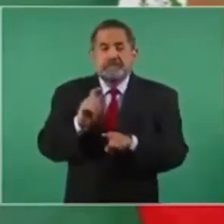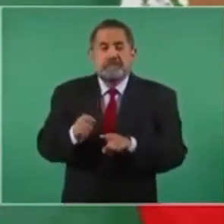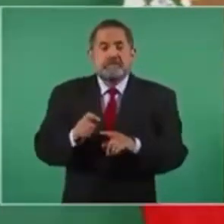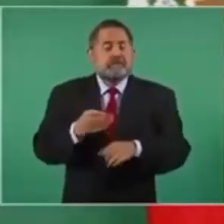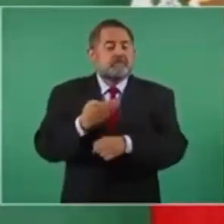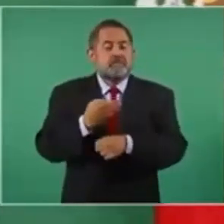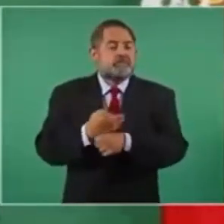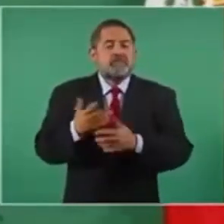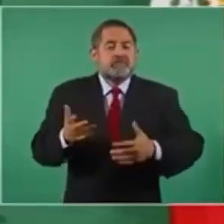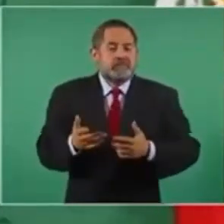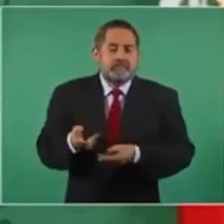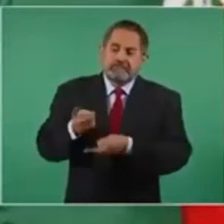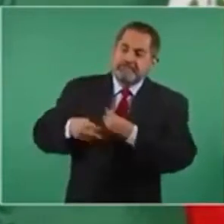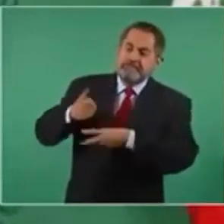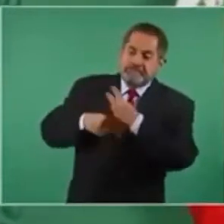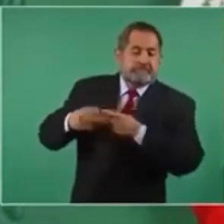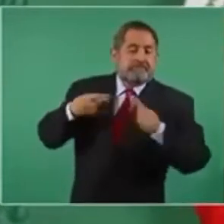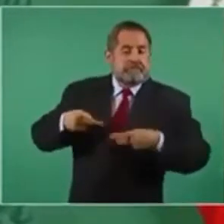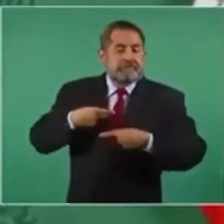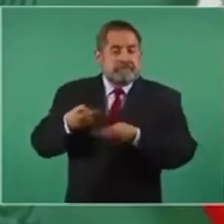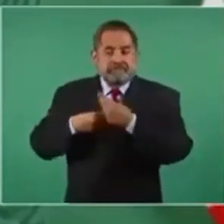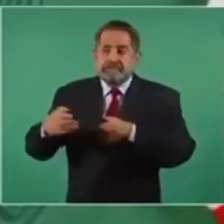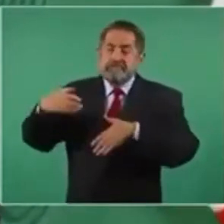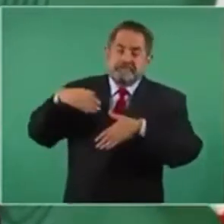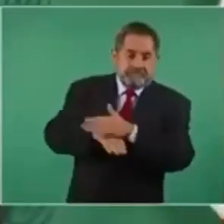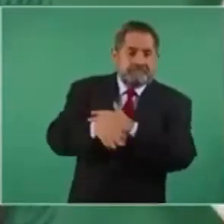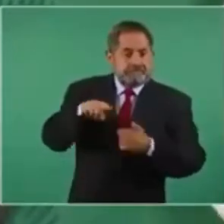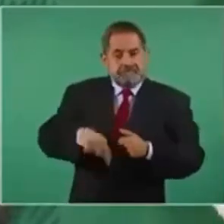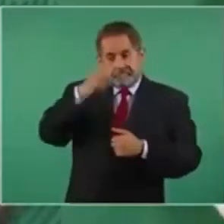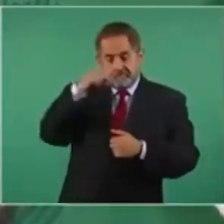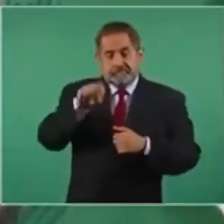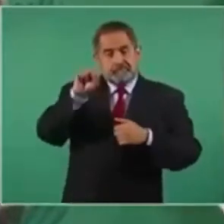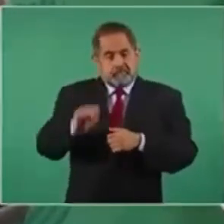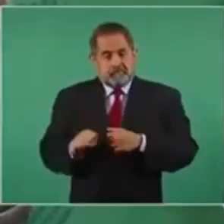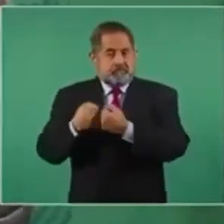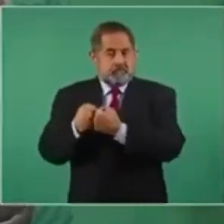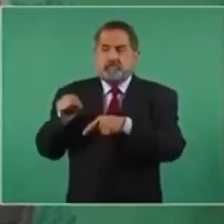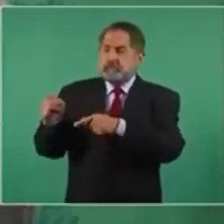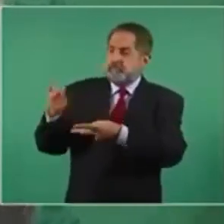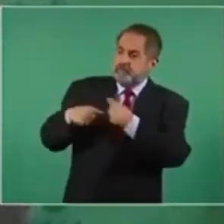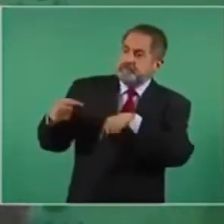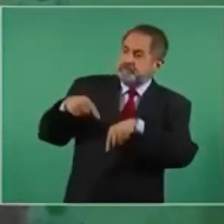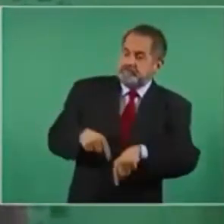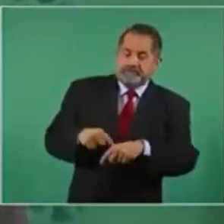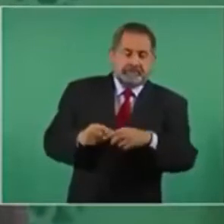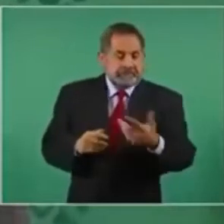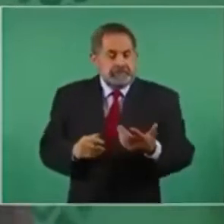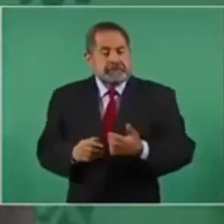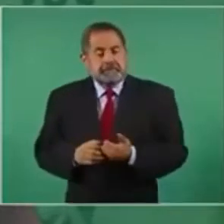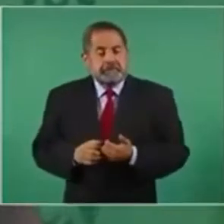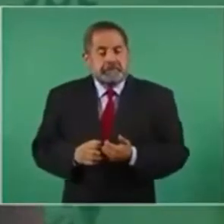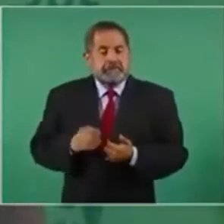está en la llegada de migrantes haitianos a la frontera sur de México que desean continuar su paso hasta Estados Unidos para huir de la inestabilidad